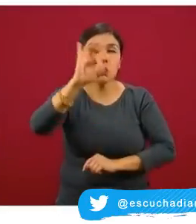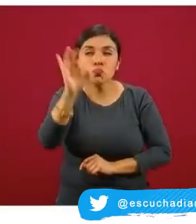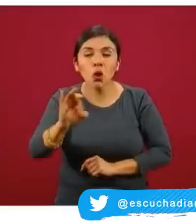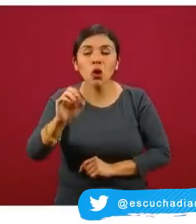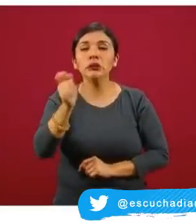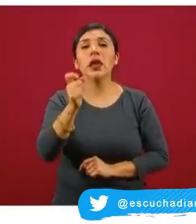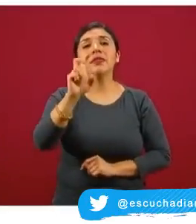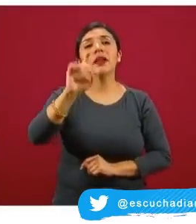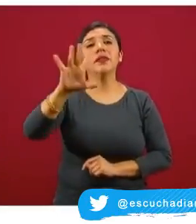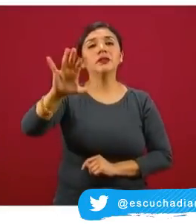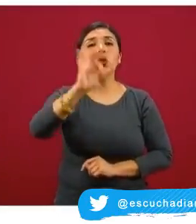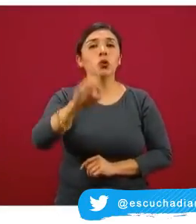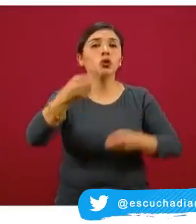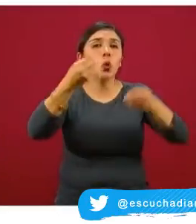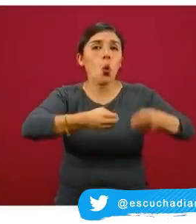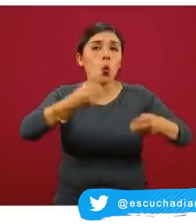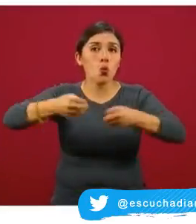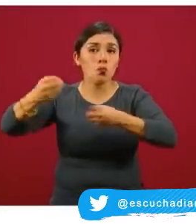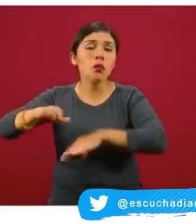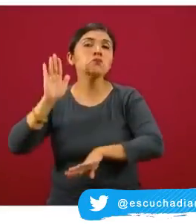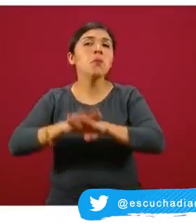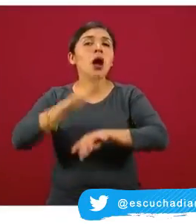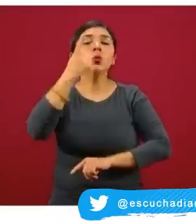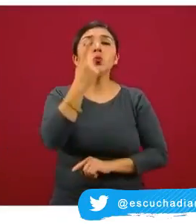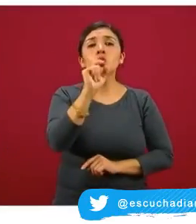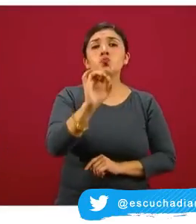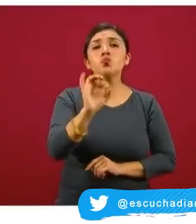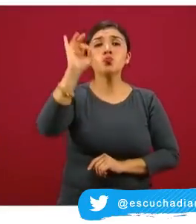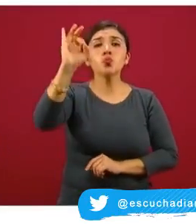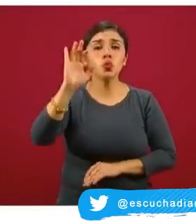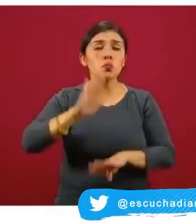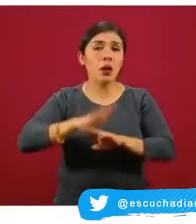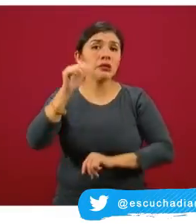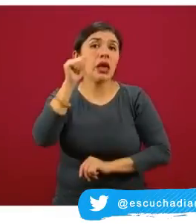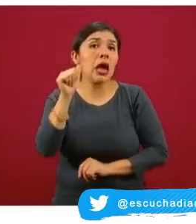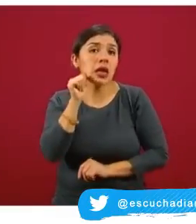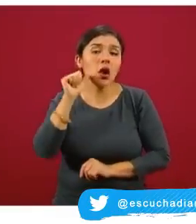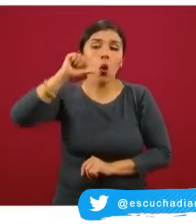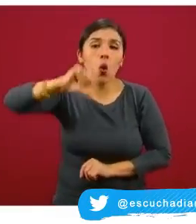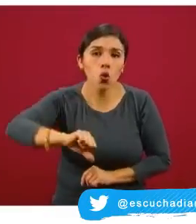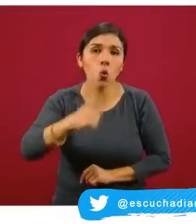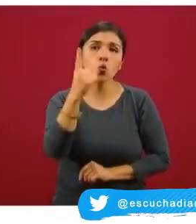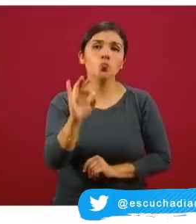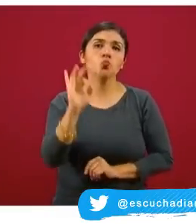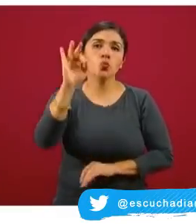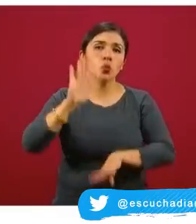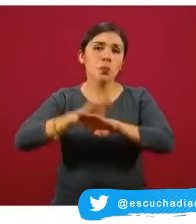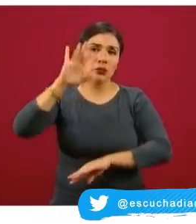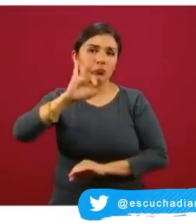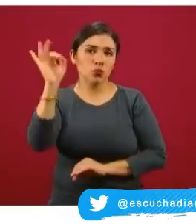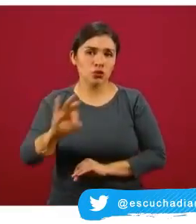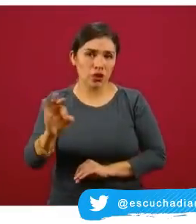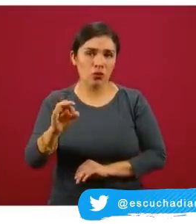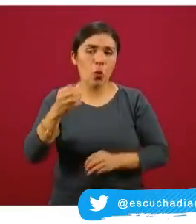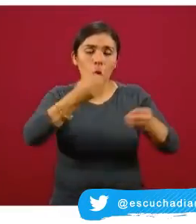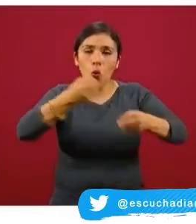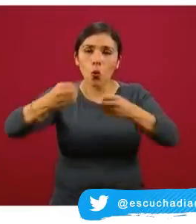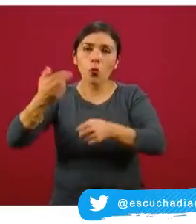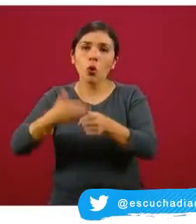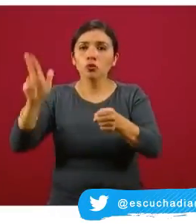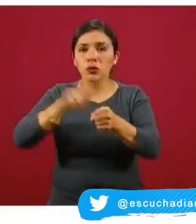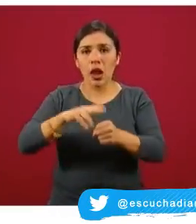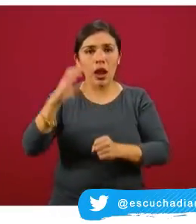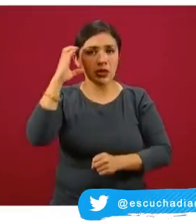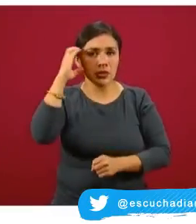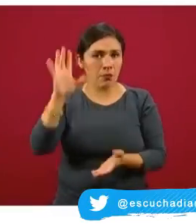es de un 35 por ciento, se incrementó en un punto porcentual del día de ayer para hoy la ocupación hospitalaria de camas